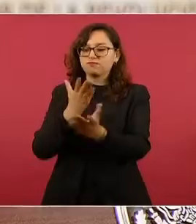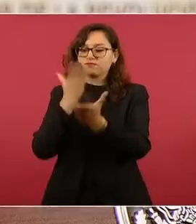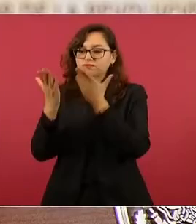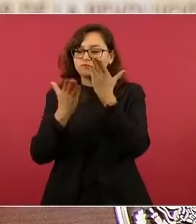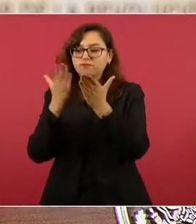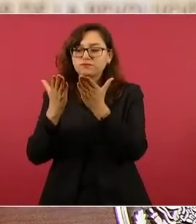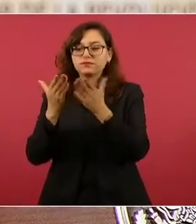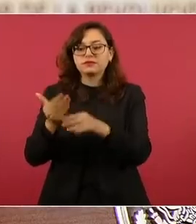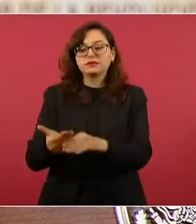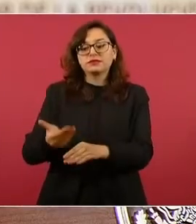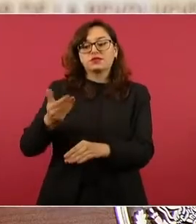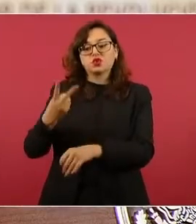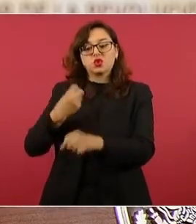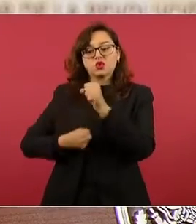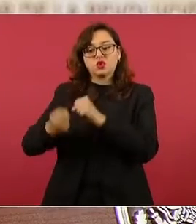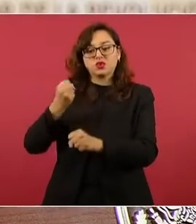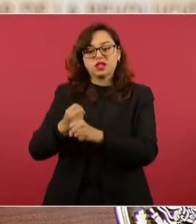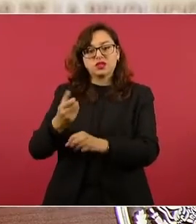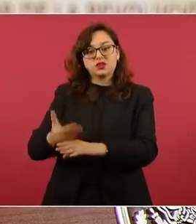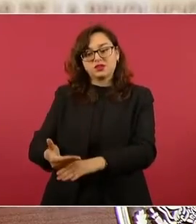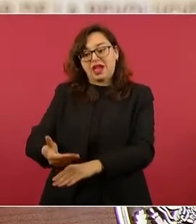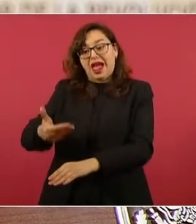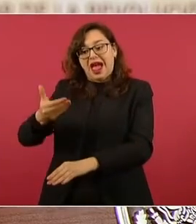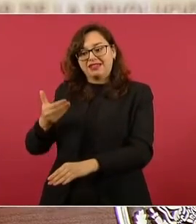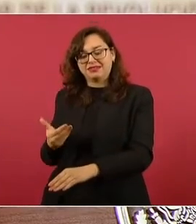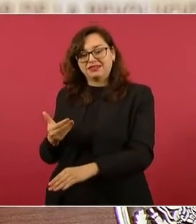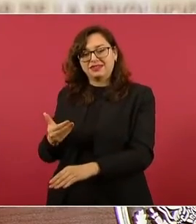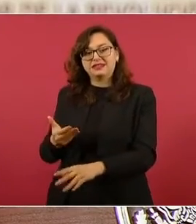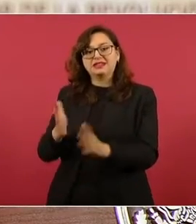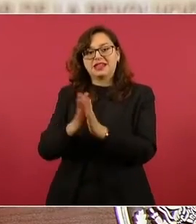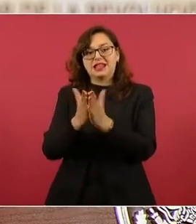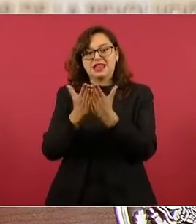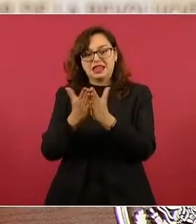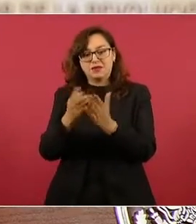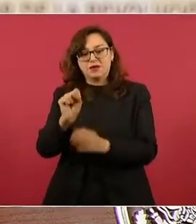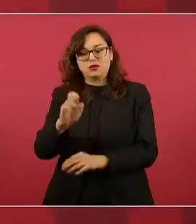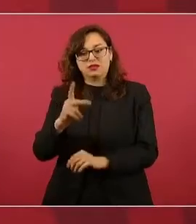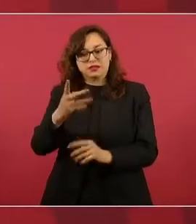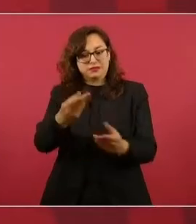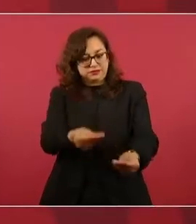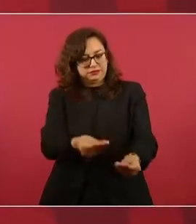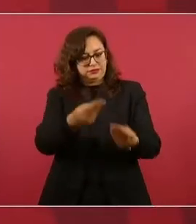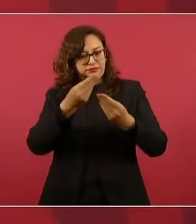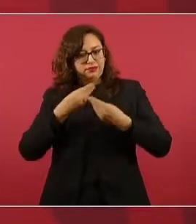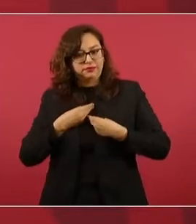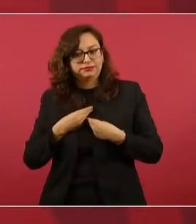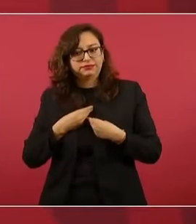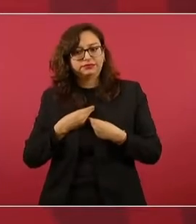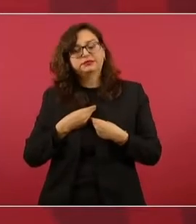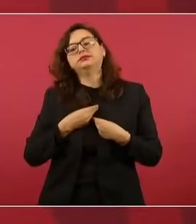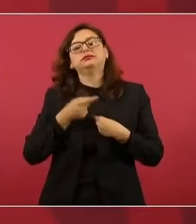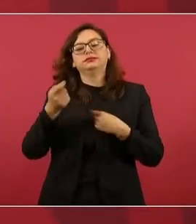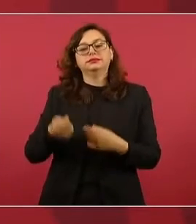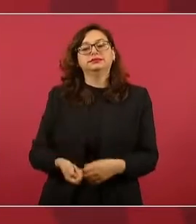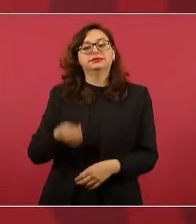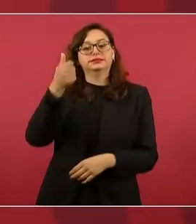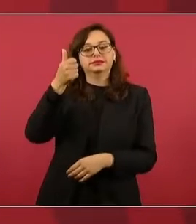los libros de texto que se entregaron